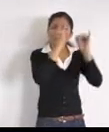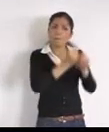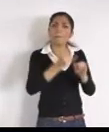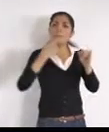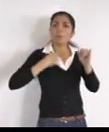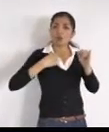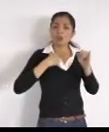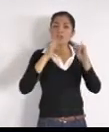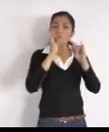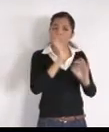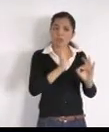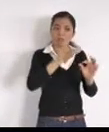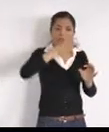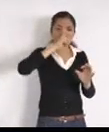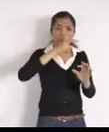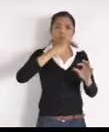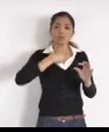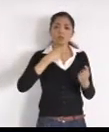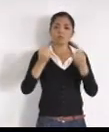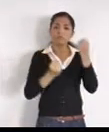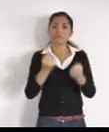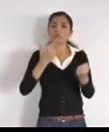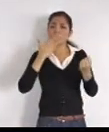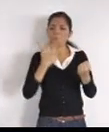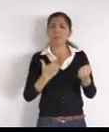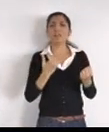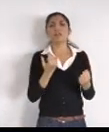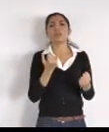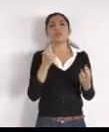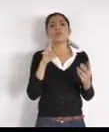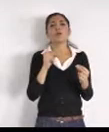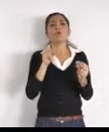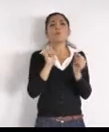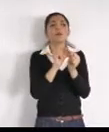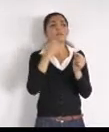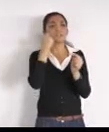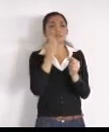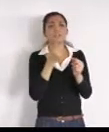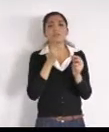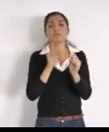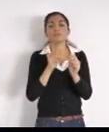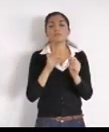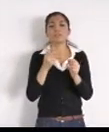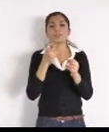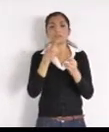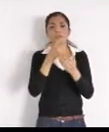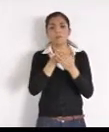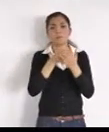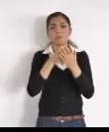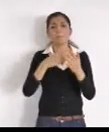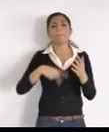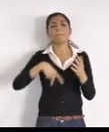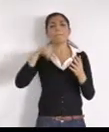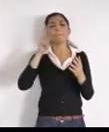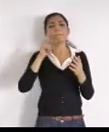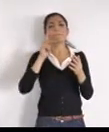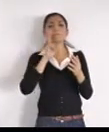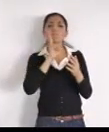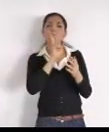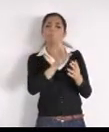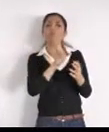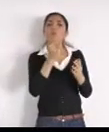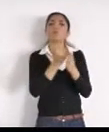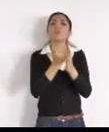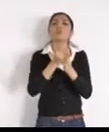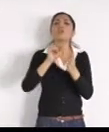más en lo que, pero me parece, que hay algo más, en lo que no se está tomando, en cuenta, y que también es necesario, para que dicho servicio, mejore de manera